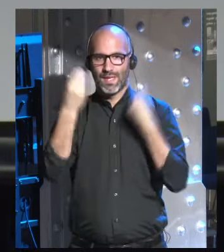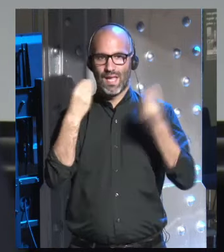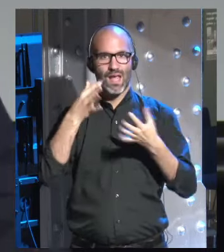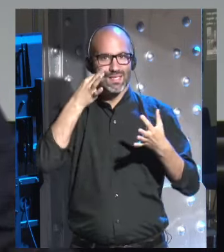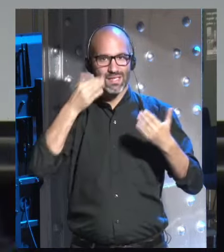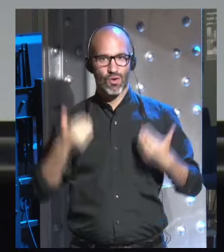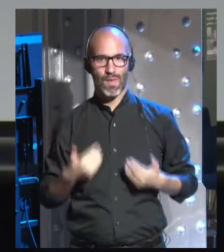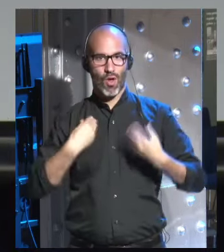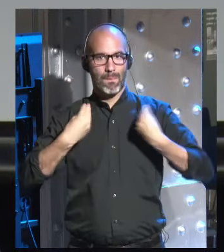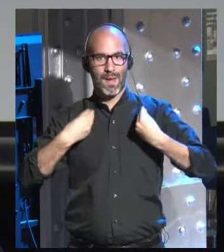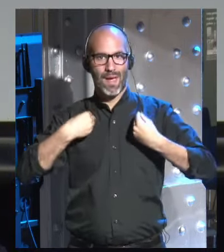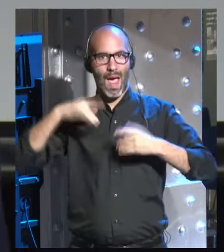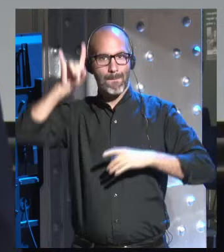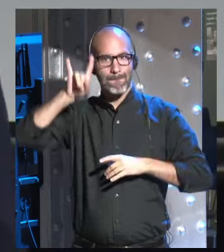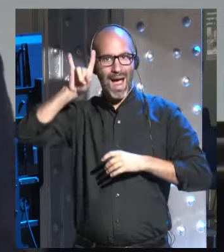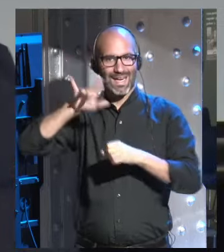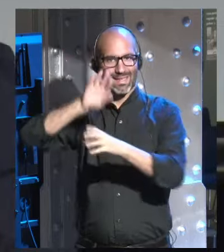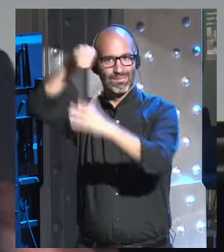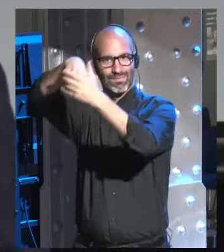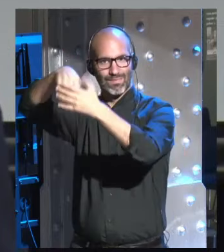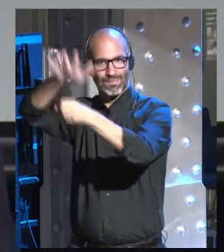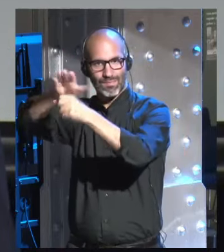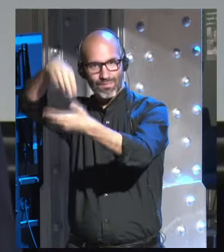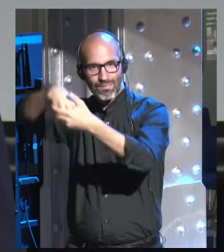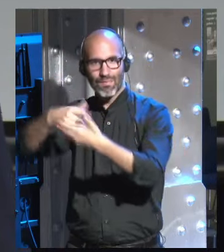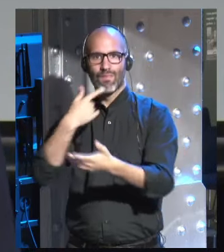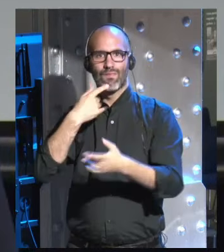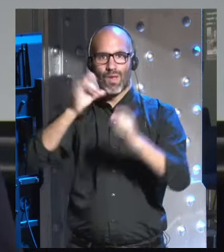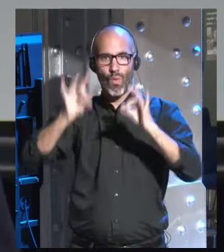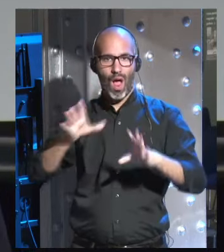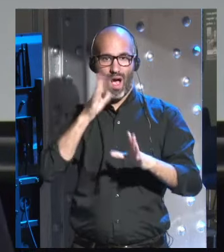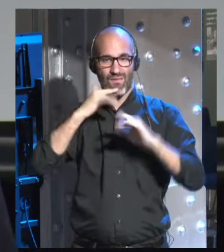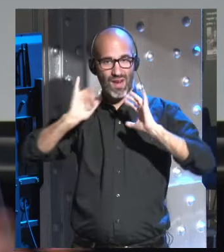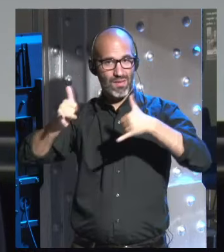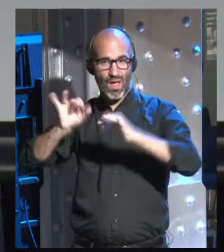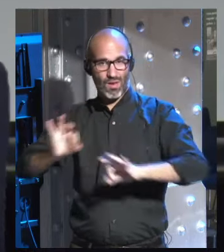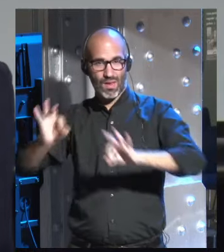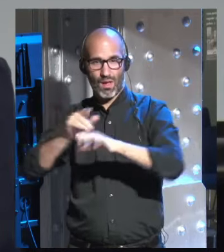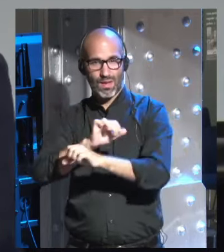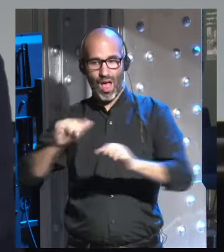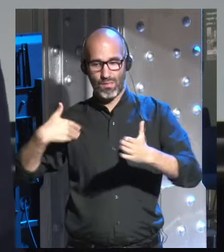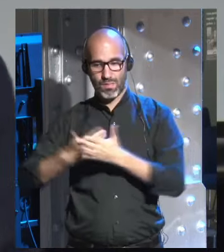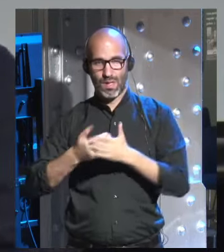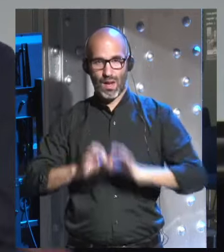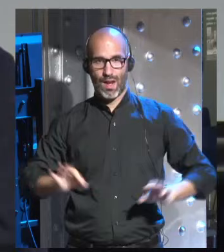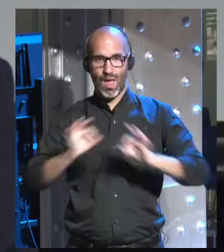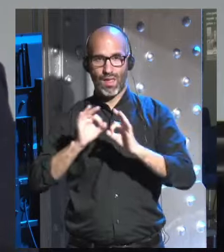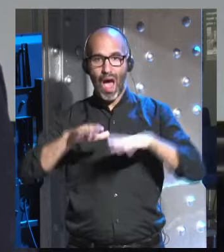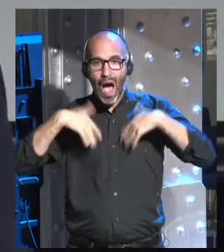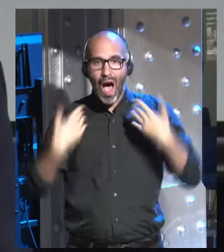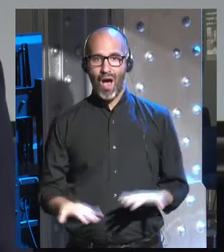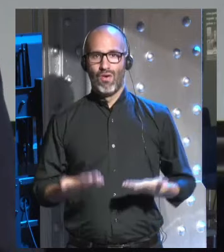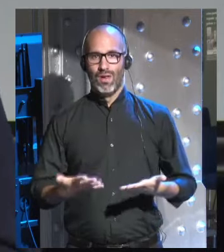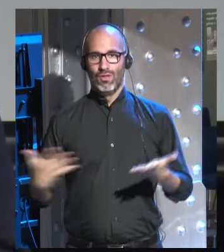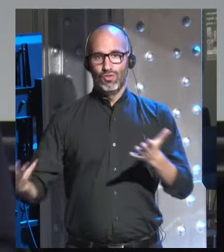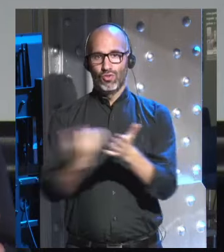viviríamos incluso en Marte y pondríamos colonias en Marte o en otros planetas nada de esto ha ocurrido de hecho tenemos ahora